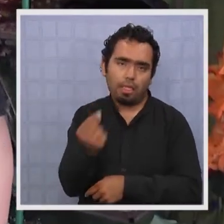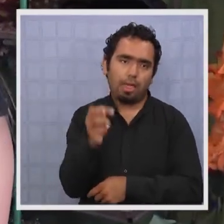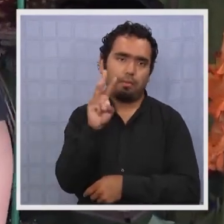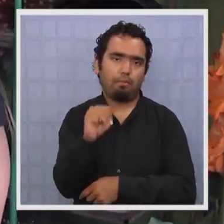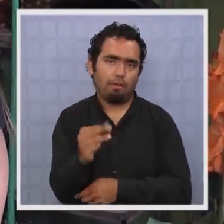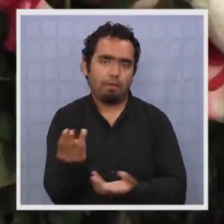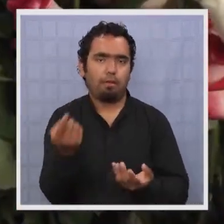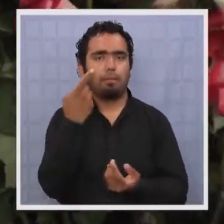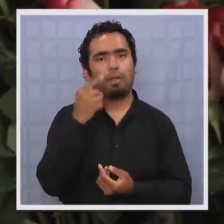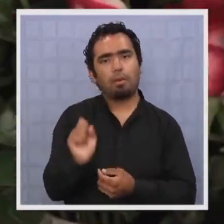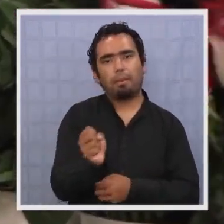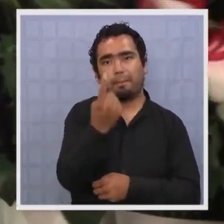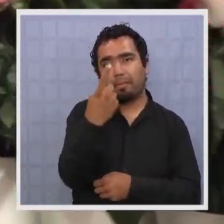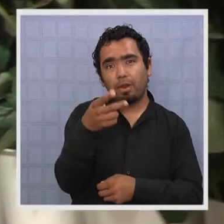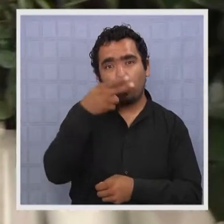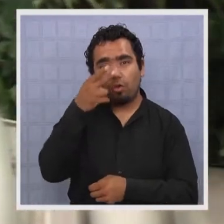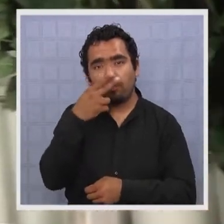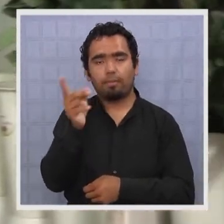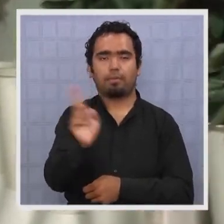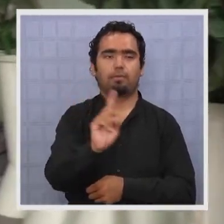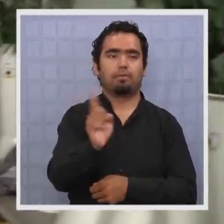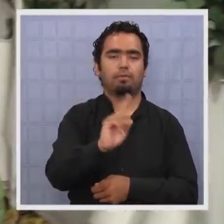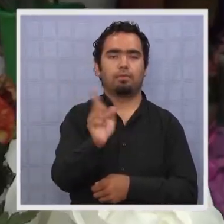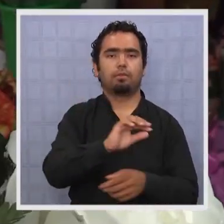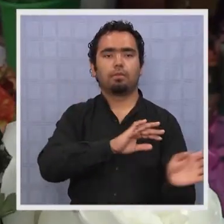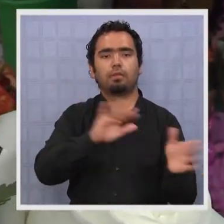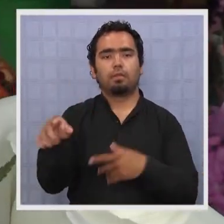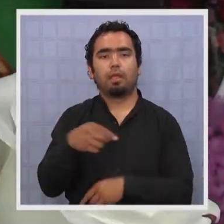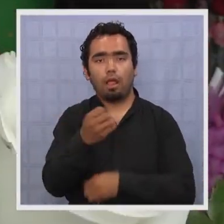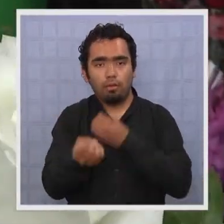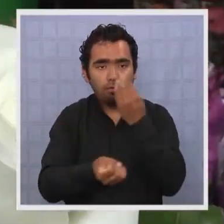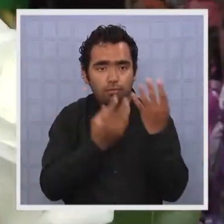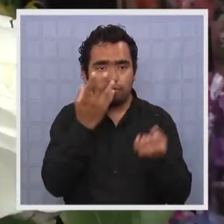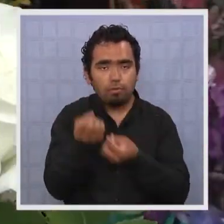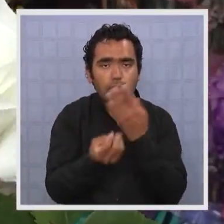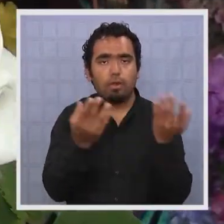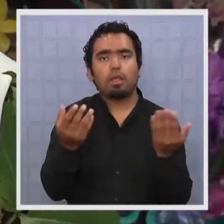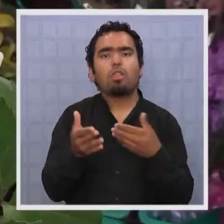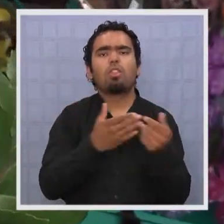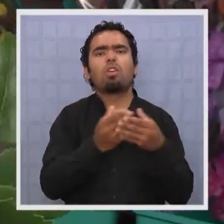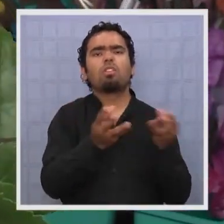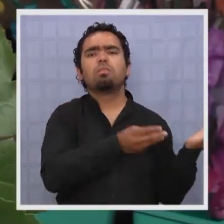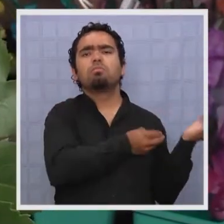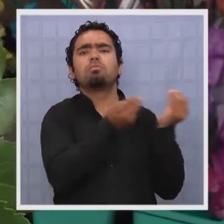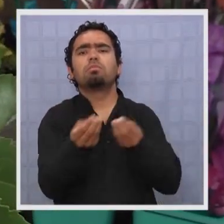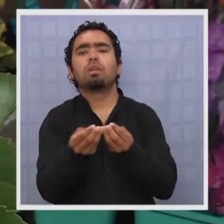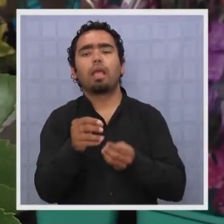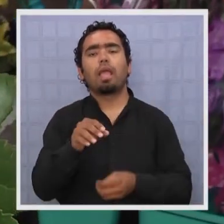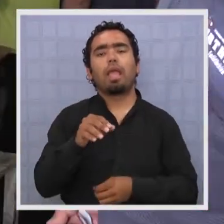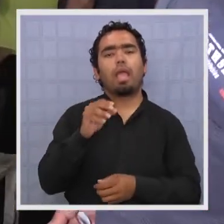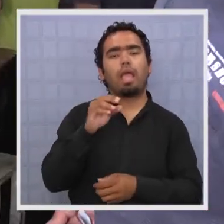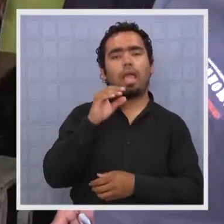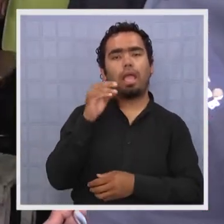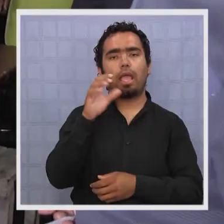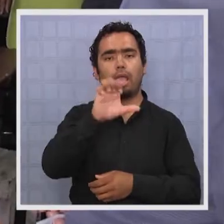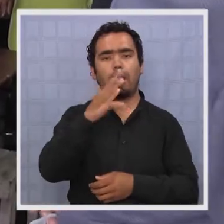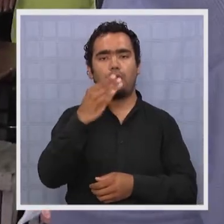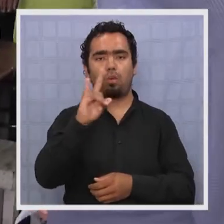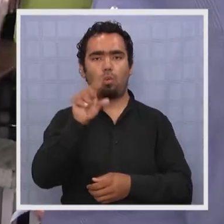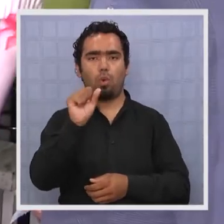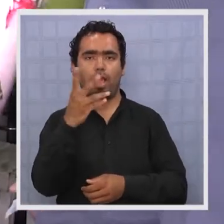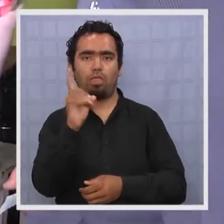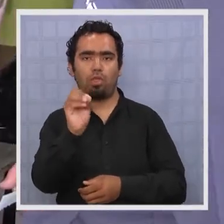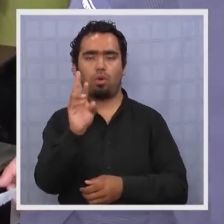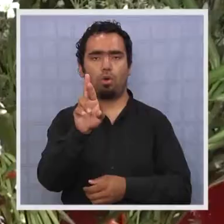Día de la Mamá, pero el 1 de noviembre no. Las flores que están a la venta provienen mayoritariamente de Ecuador, especialmente las rosas, así también de